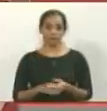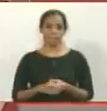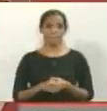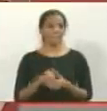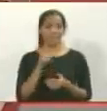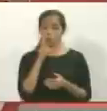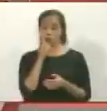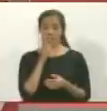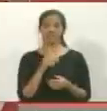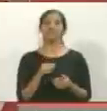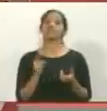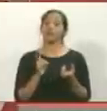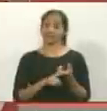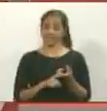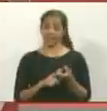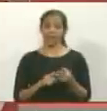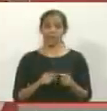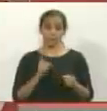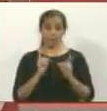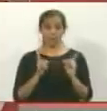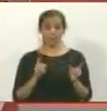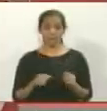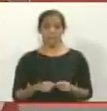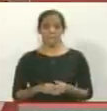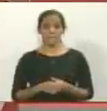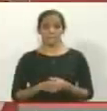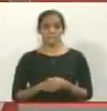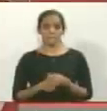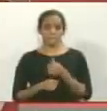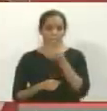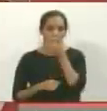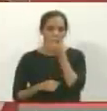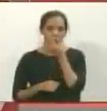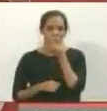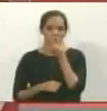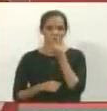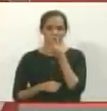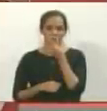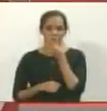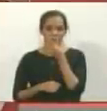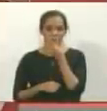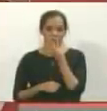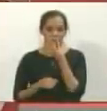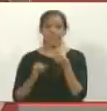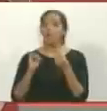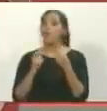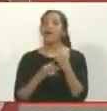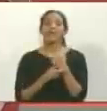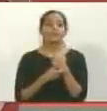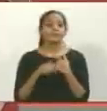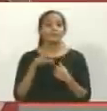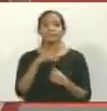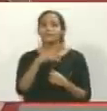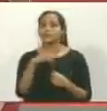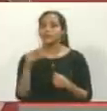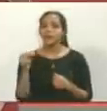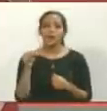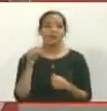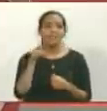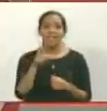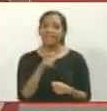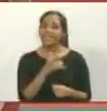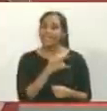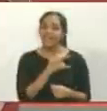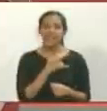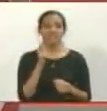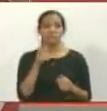Horrible y se han casado. Y se han casado. Juanito, no te quieren, tú eres un balurdo,